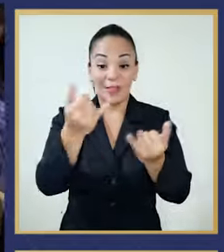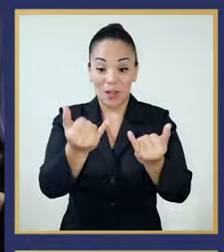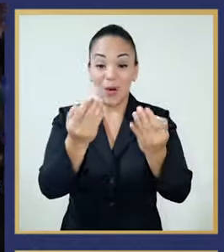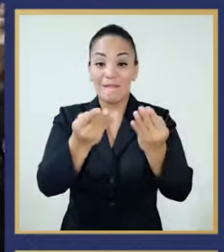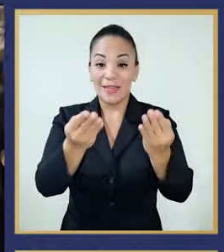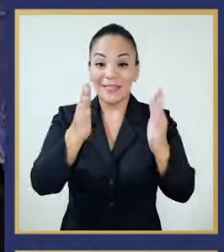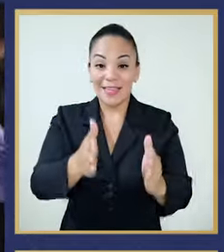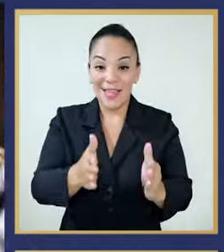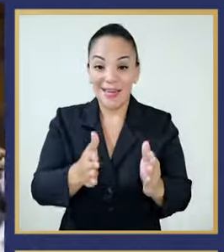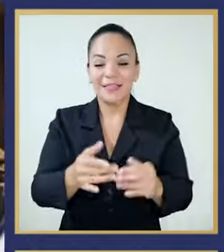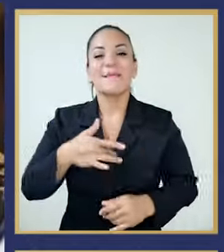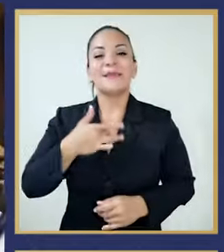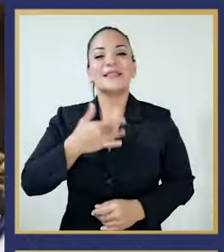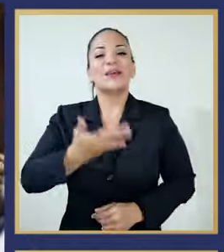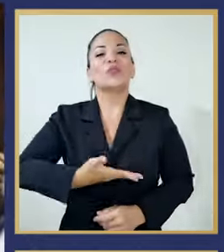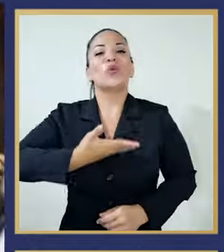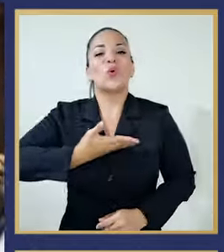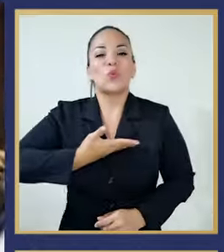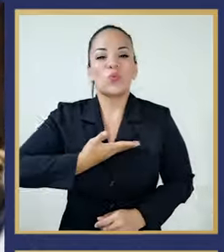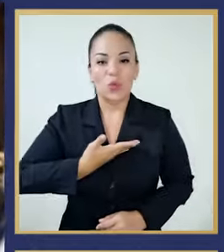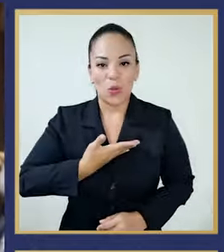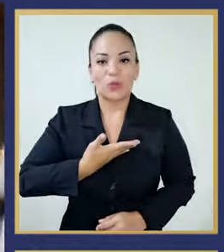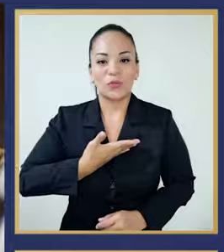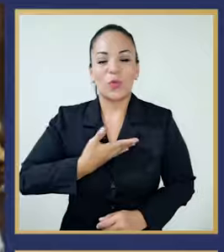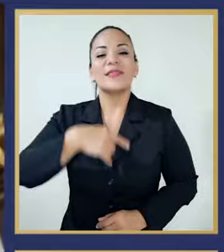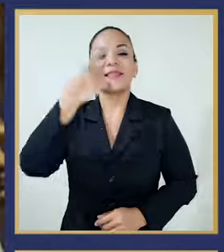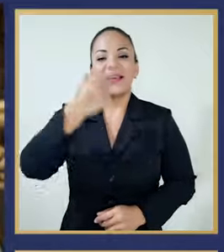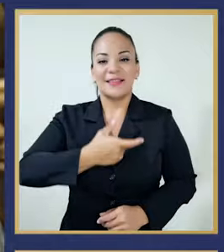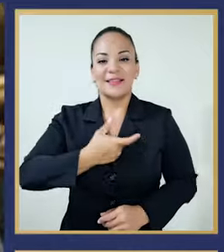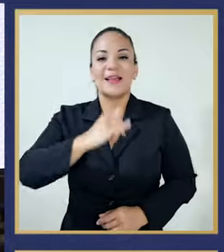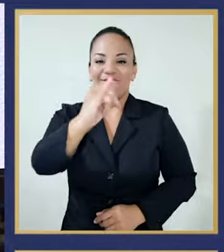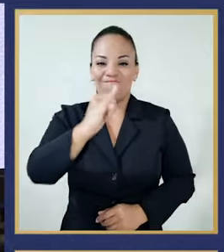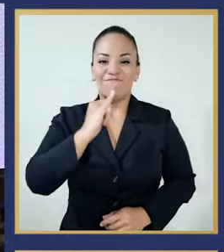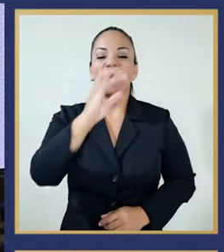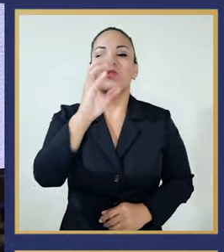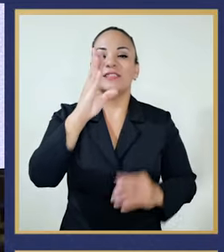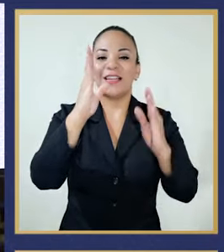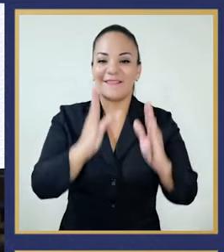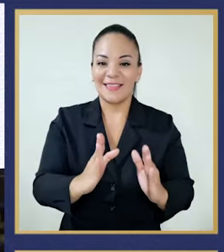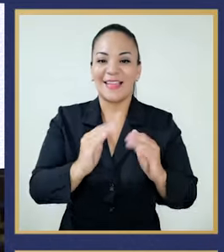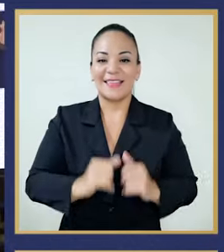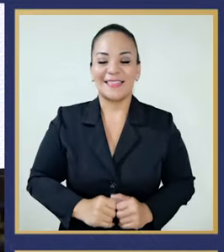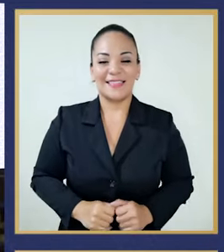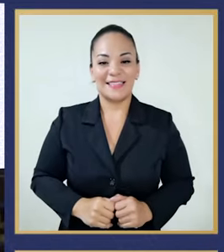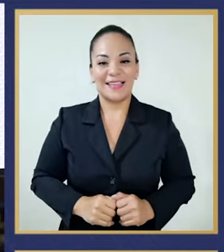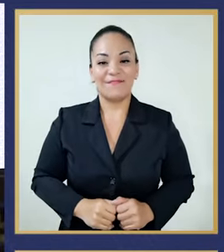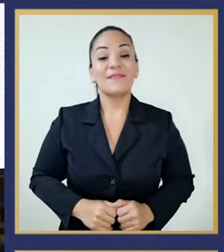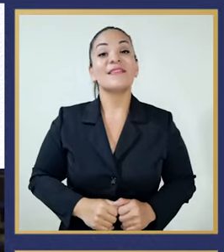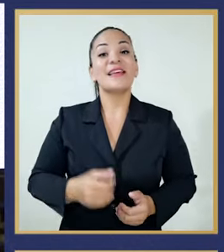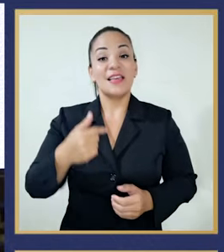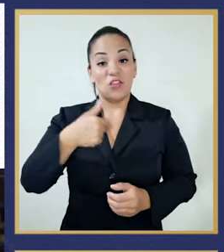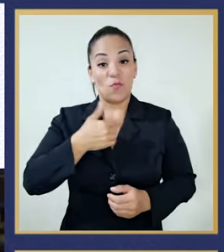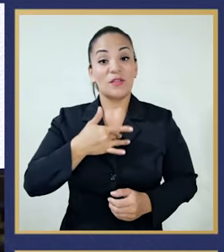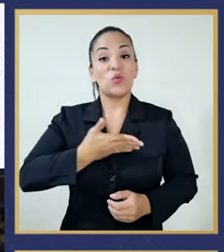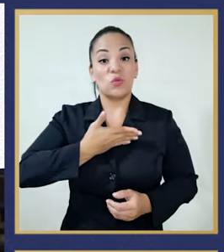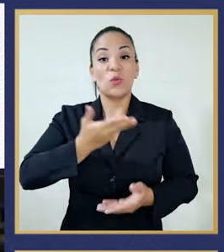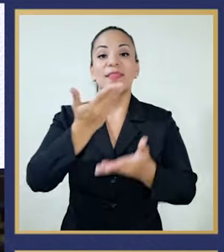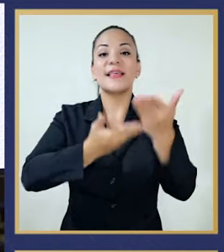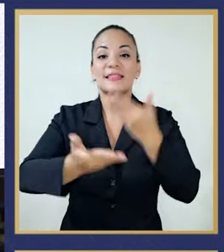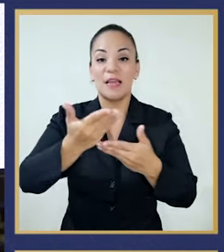bachilleres, me siento orgulloso de ser su compatriota y de